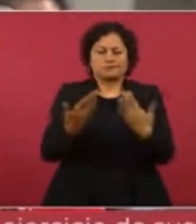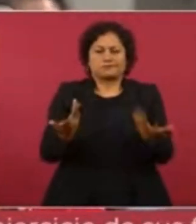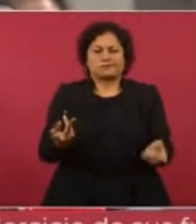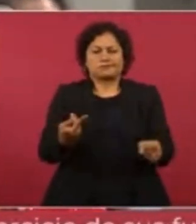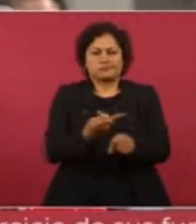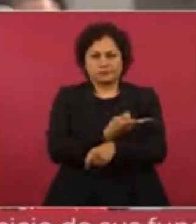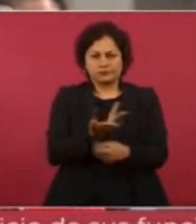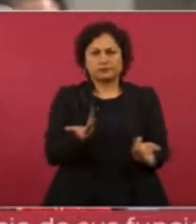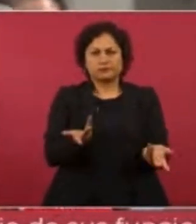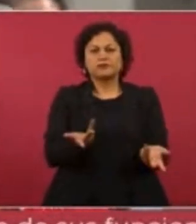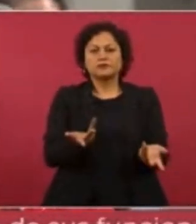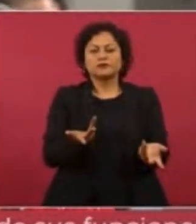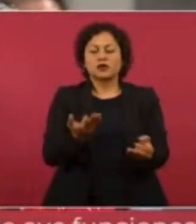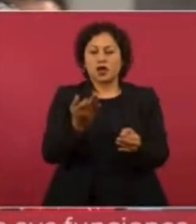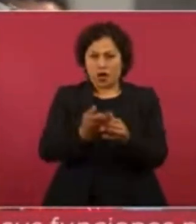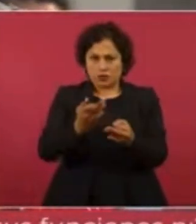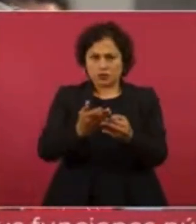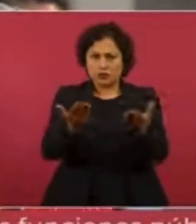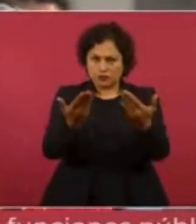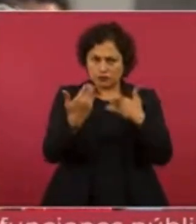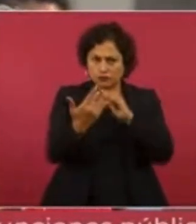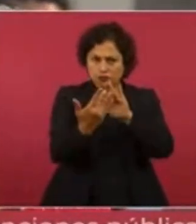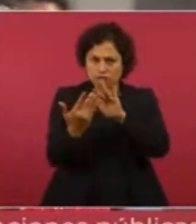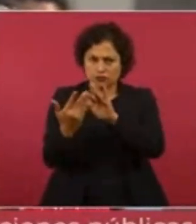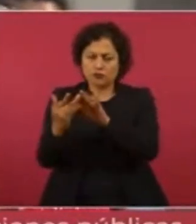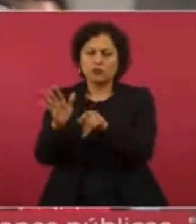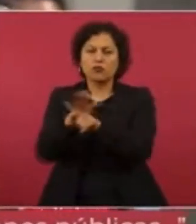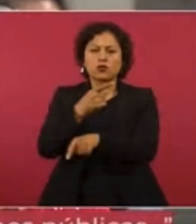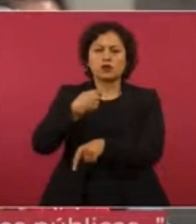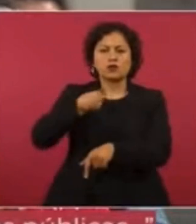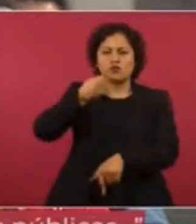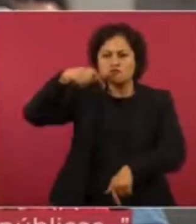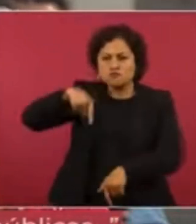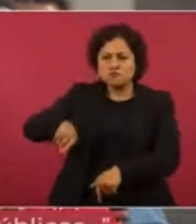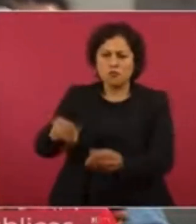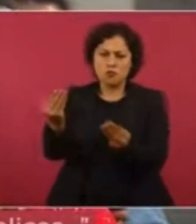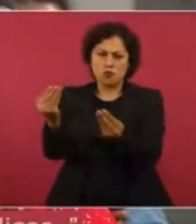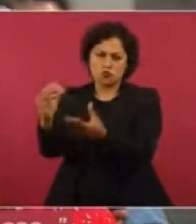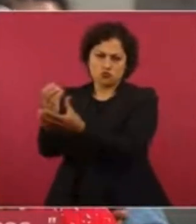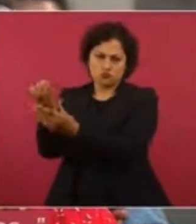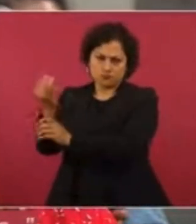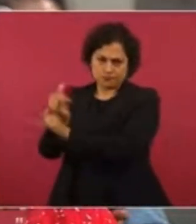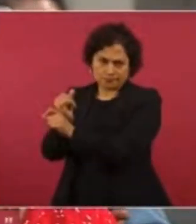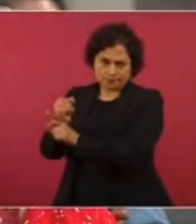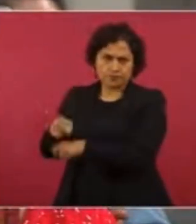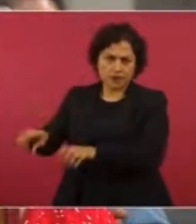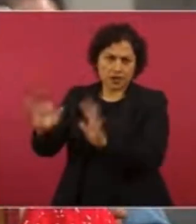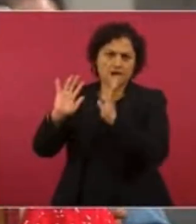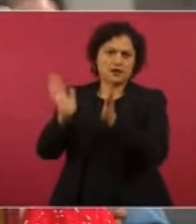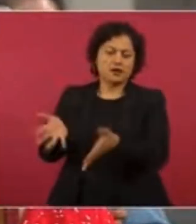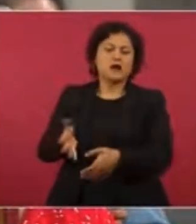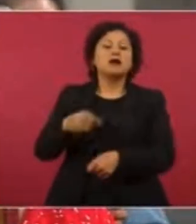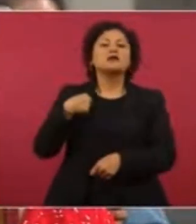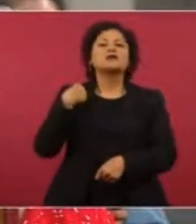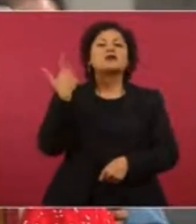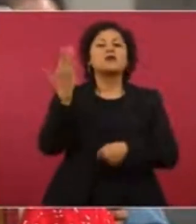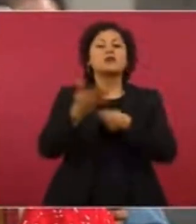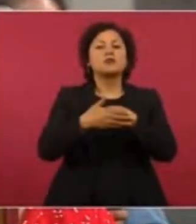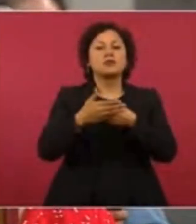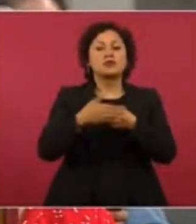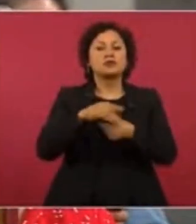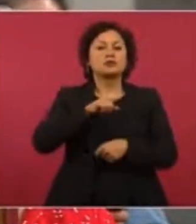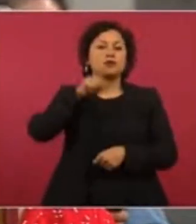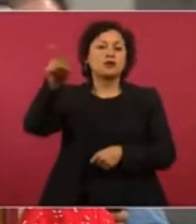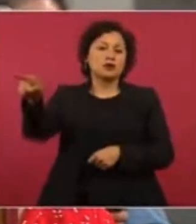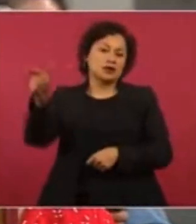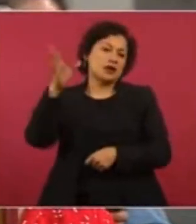abierta una carpeta con varias denuncias. Y próximamente haré una conferencia de prensa en el Senado de